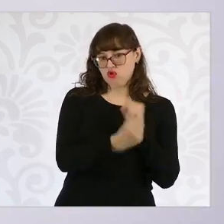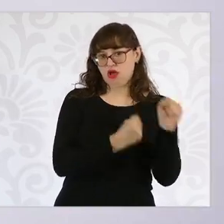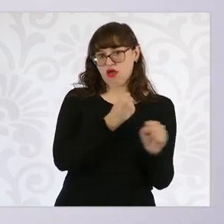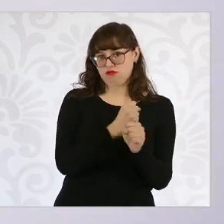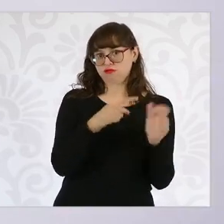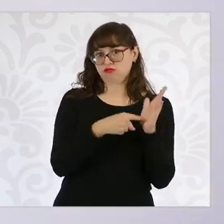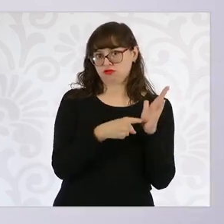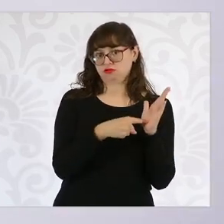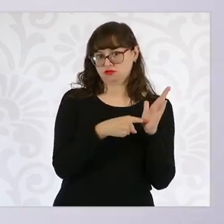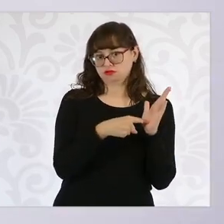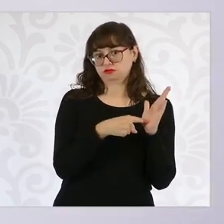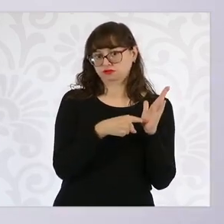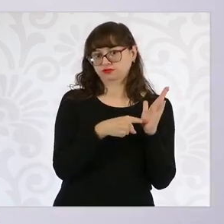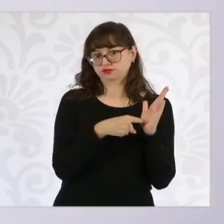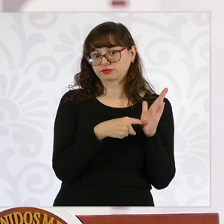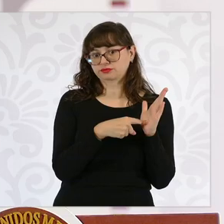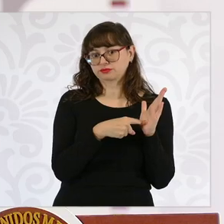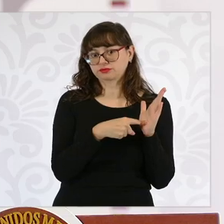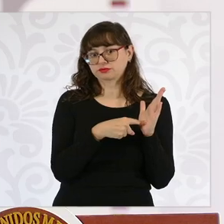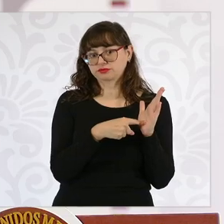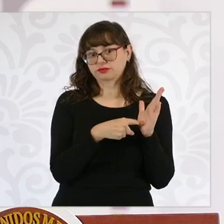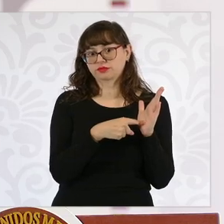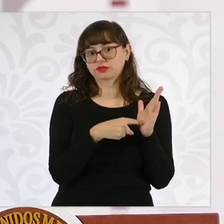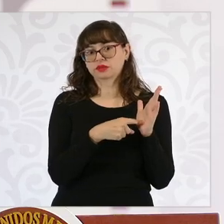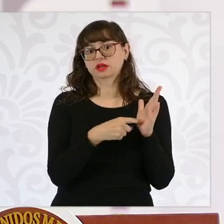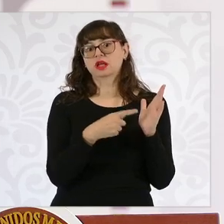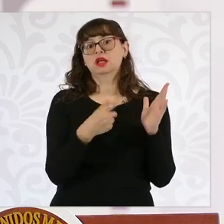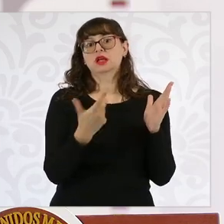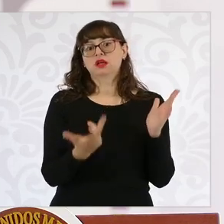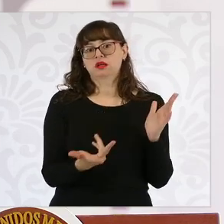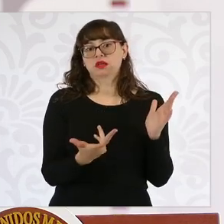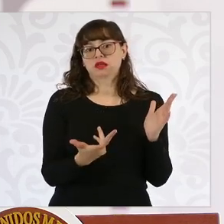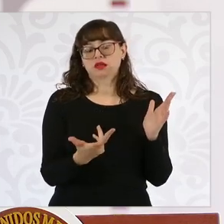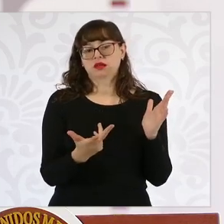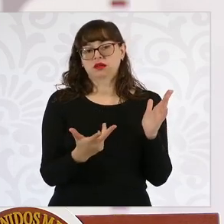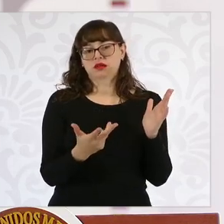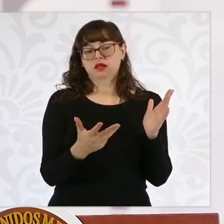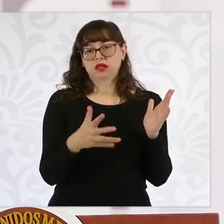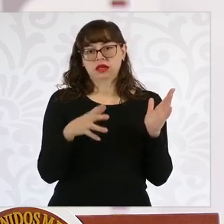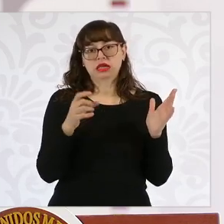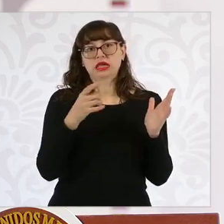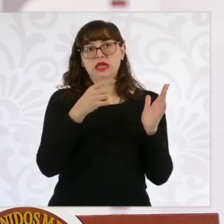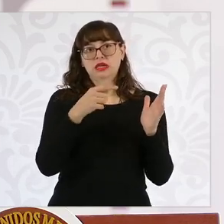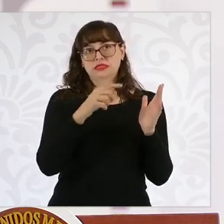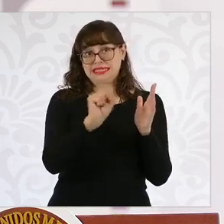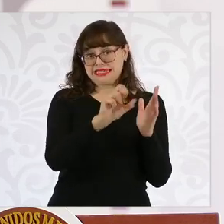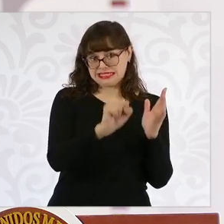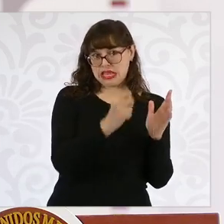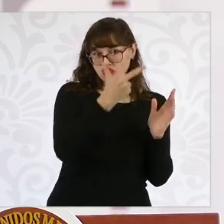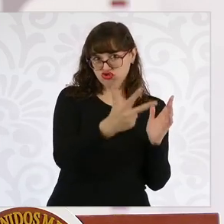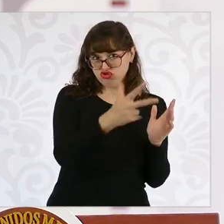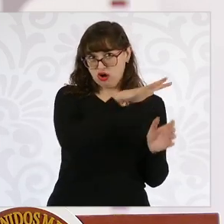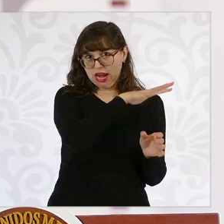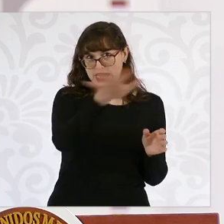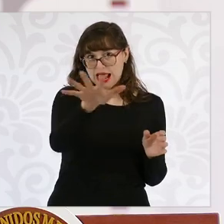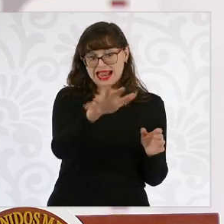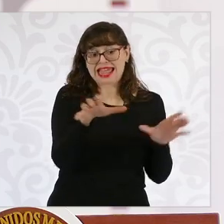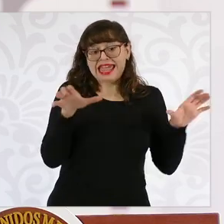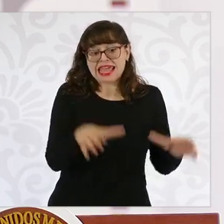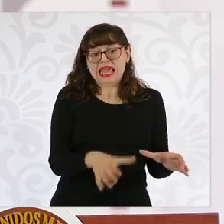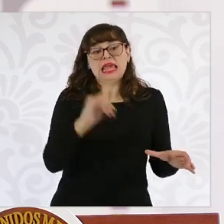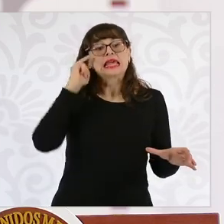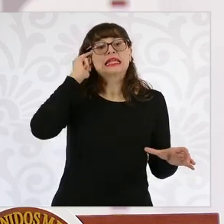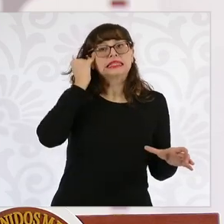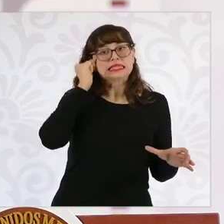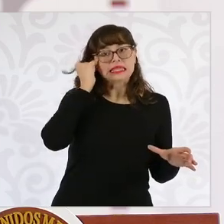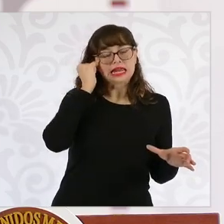la población general y a 65 años la población indígena, pero hoy se está ya armonizando con lo que